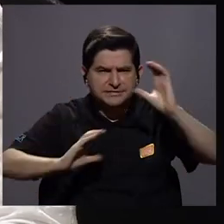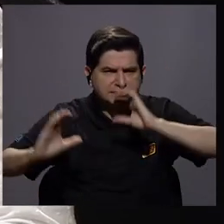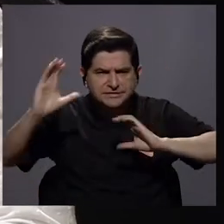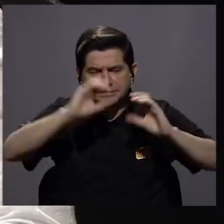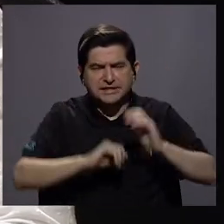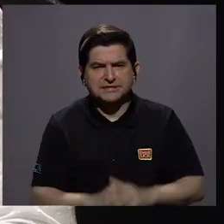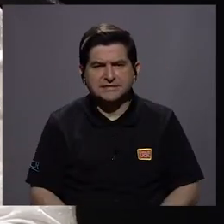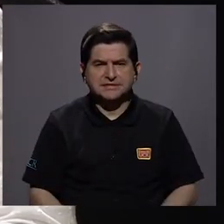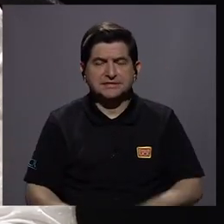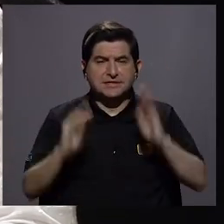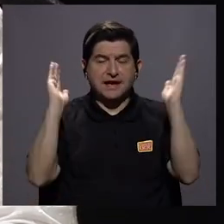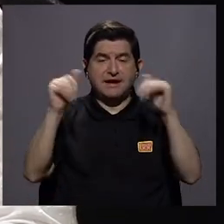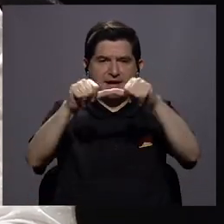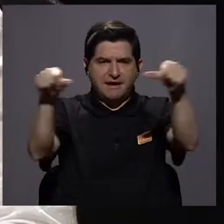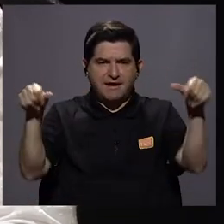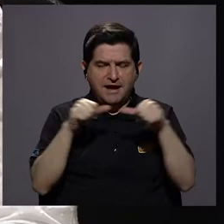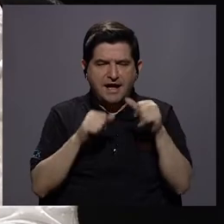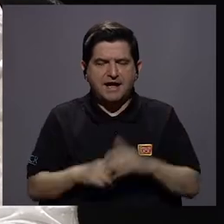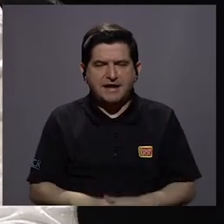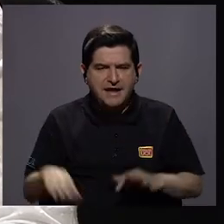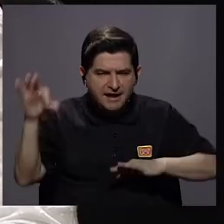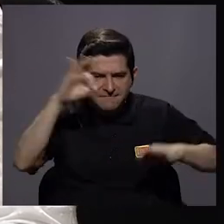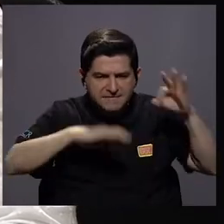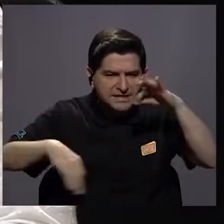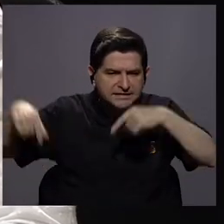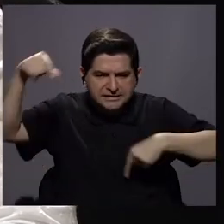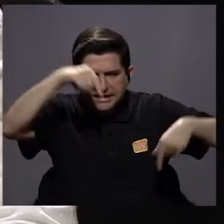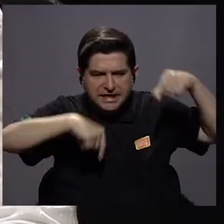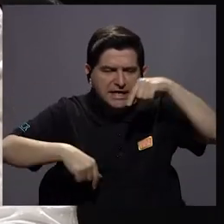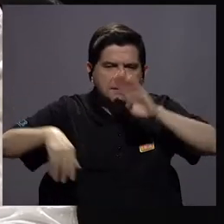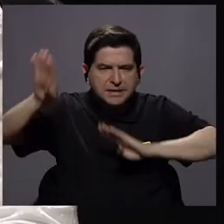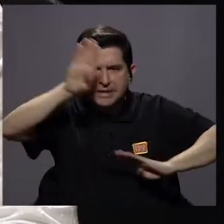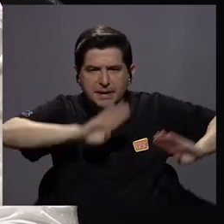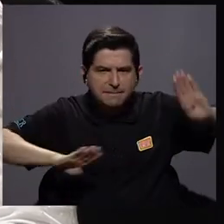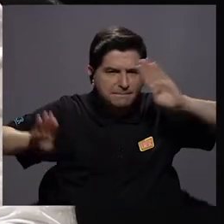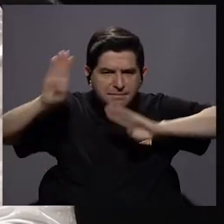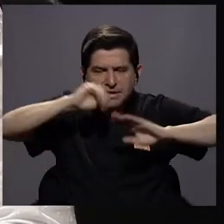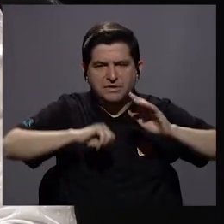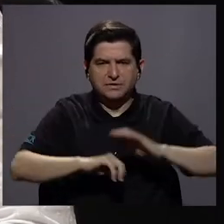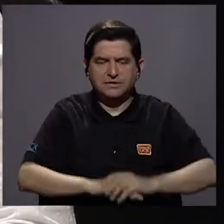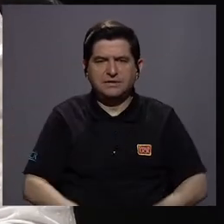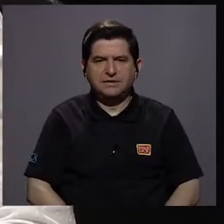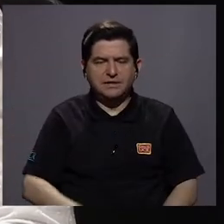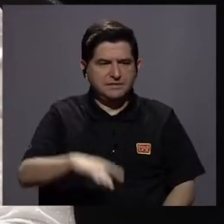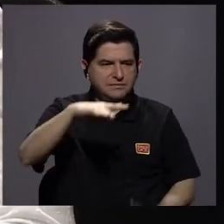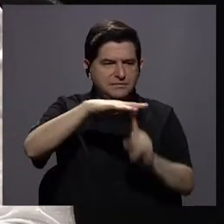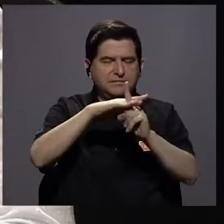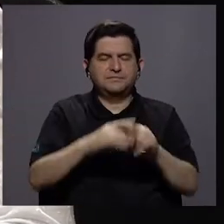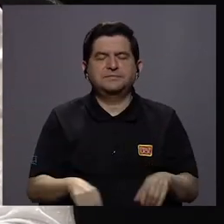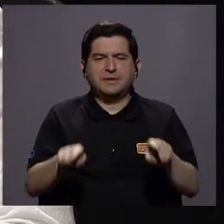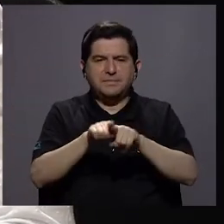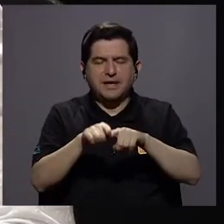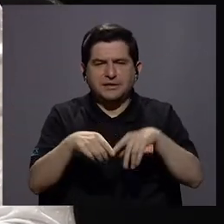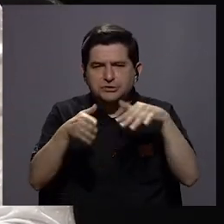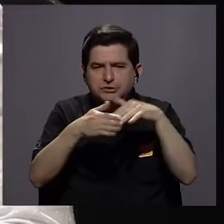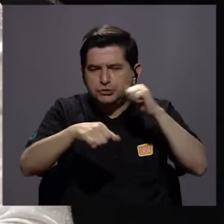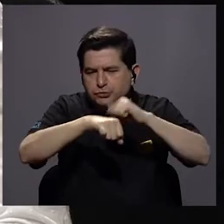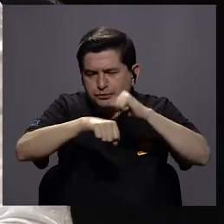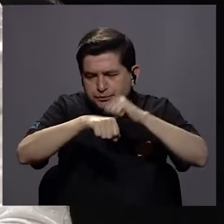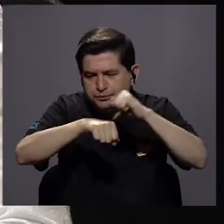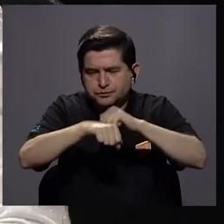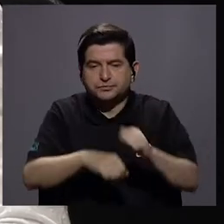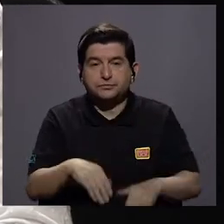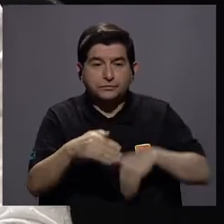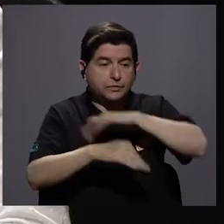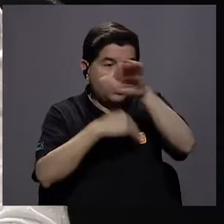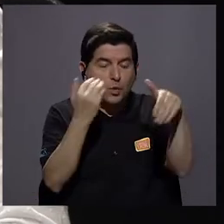las grandes áreas física, química, biología, surge geología. Y luego están